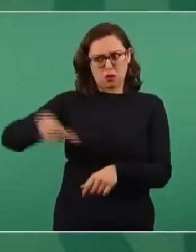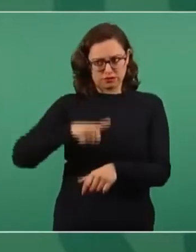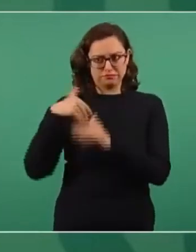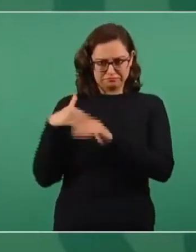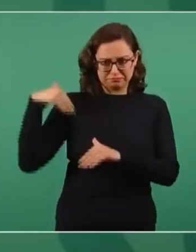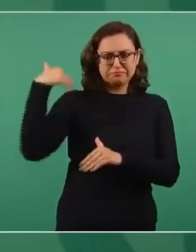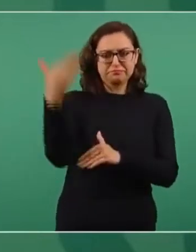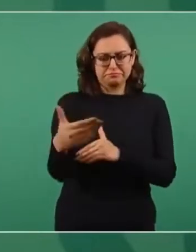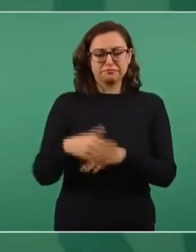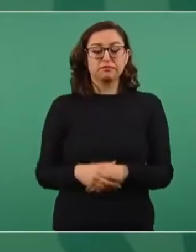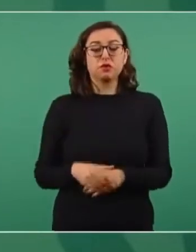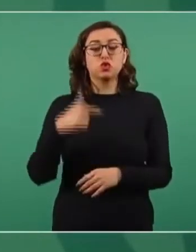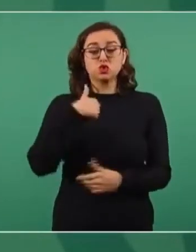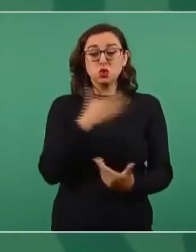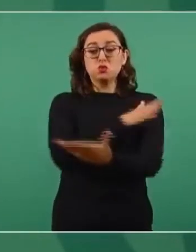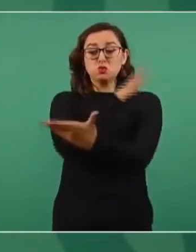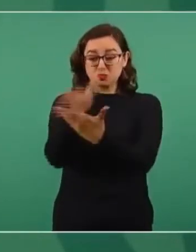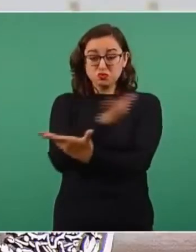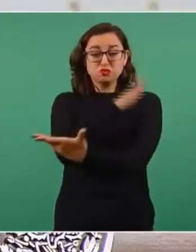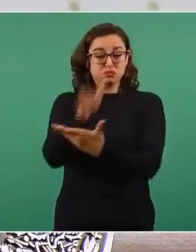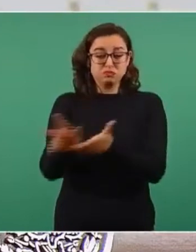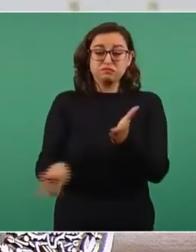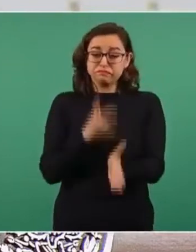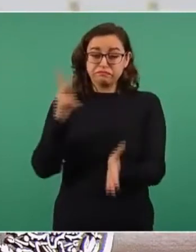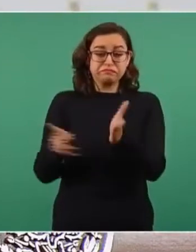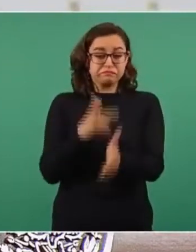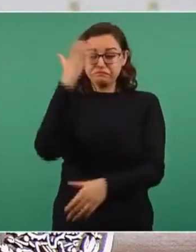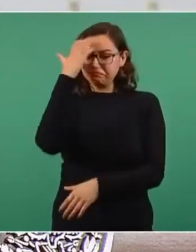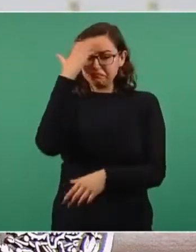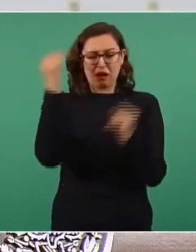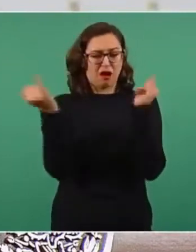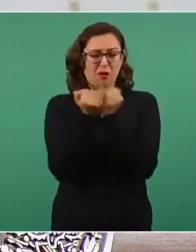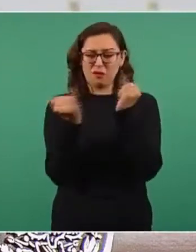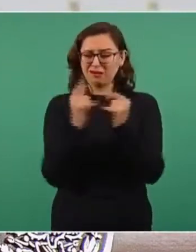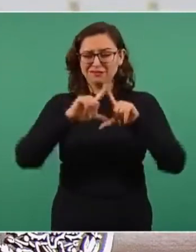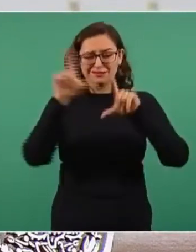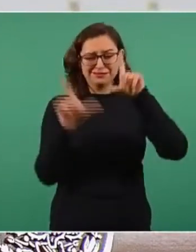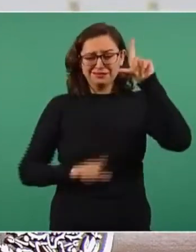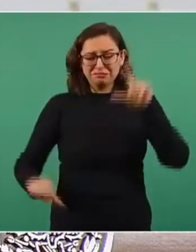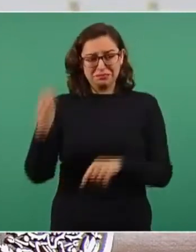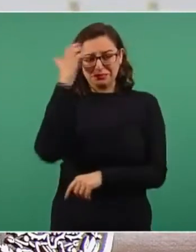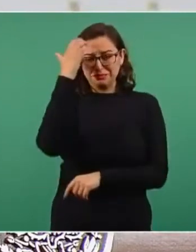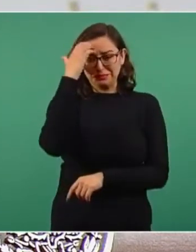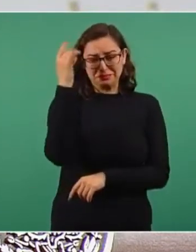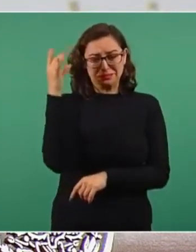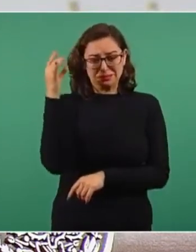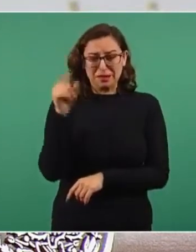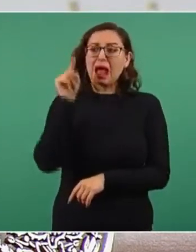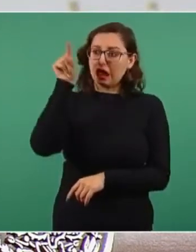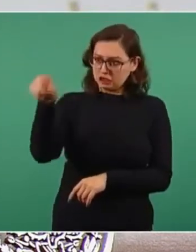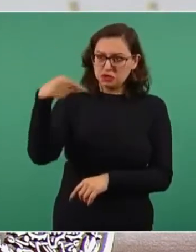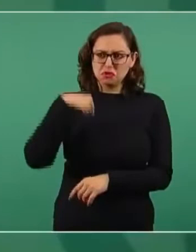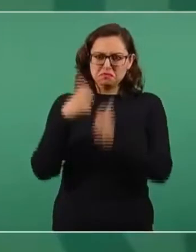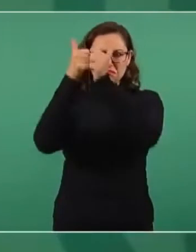He ido a Aguililla, conozco a Aguililla, como conozco todos los municipios de México. Me he quedado a dormir en